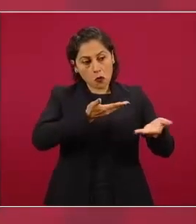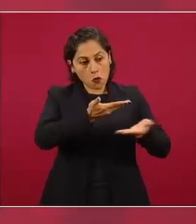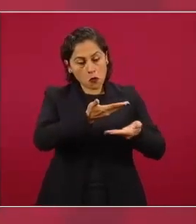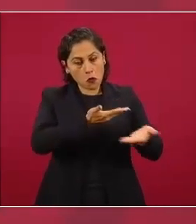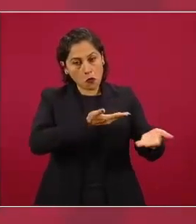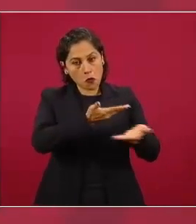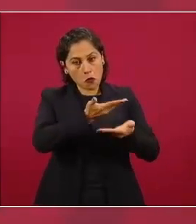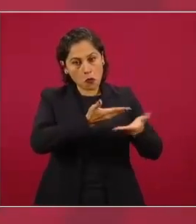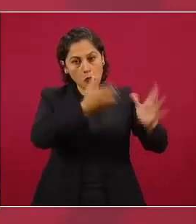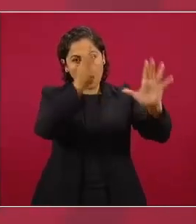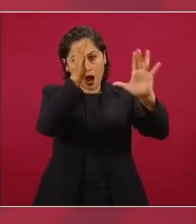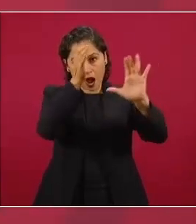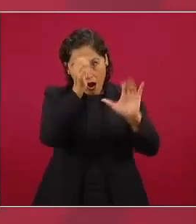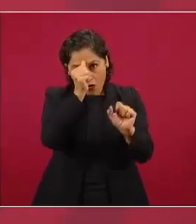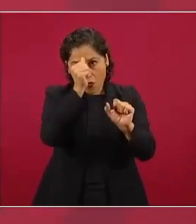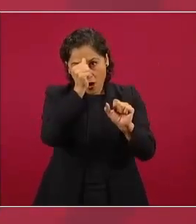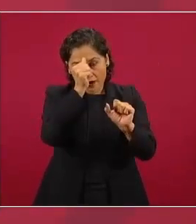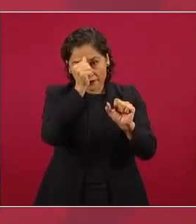también